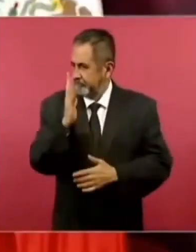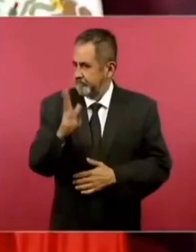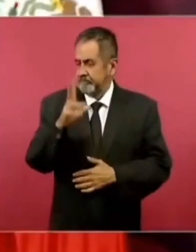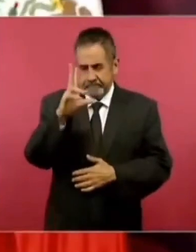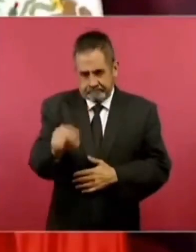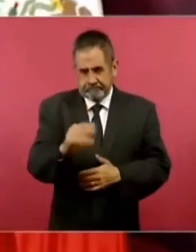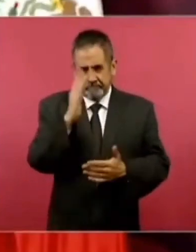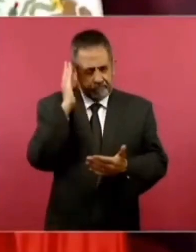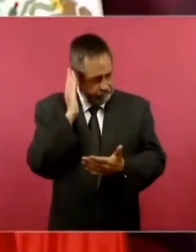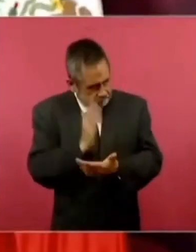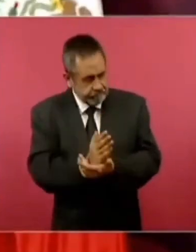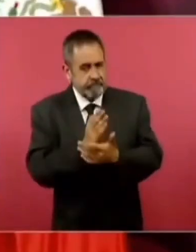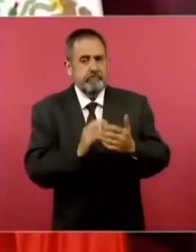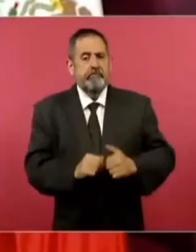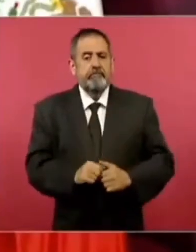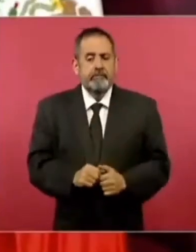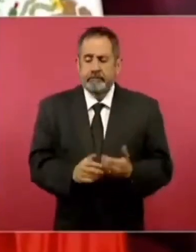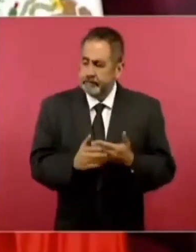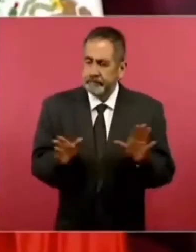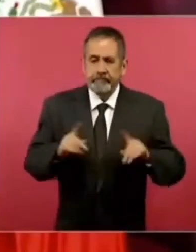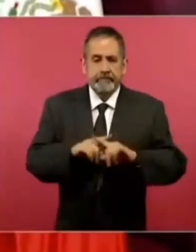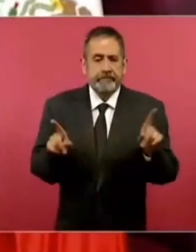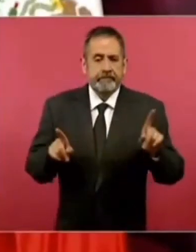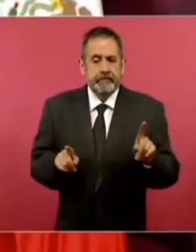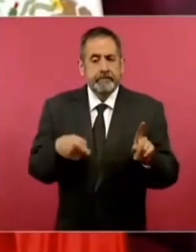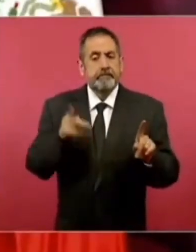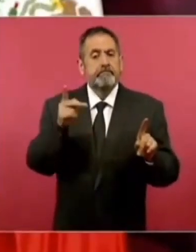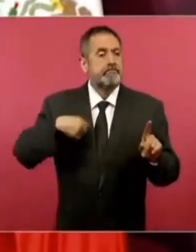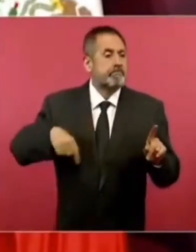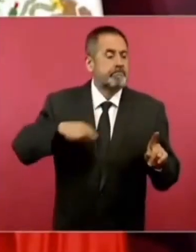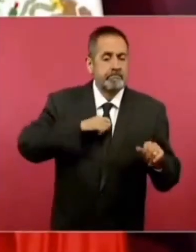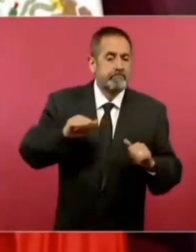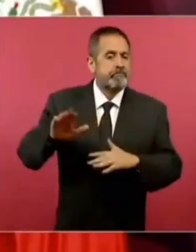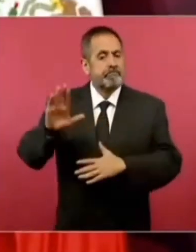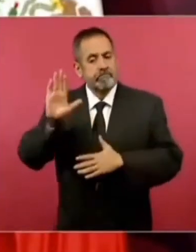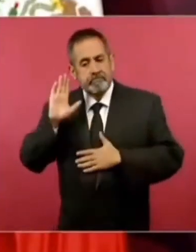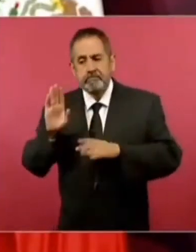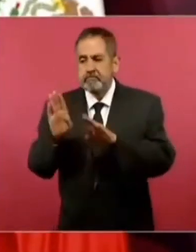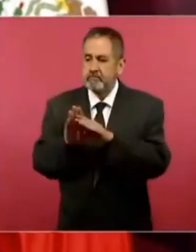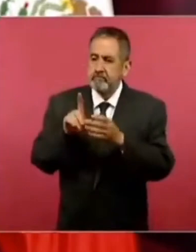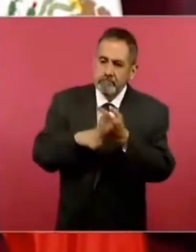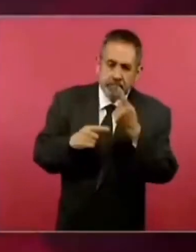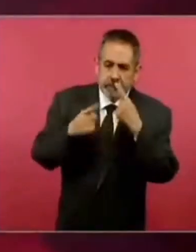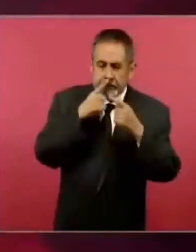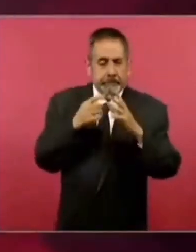ya son otras cosas pero tenemos el compromiso de